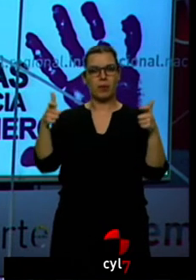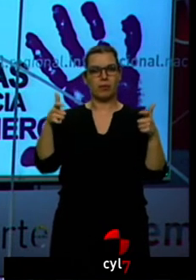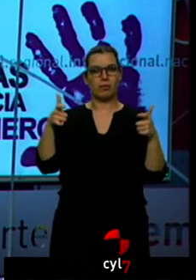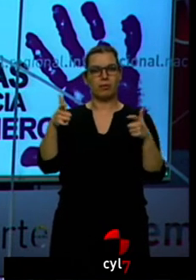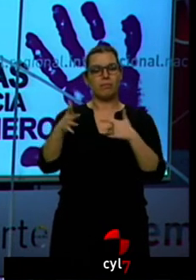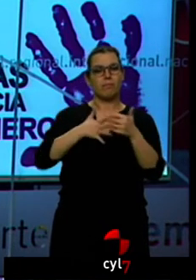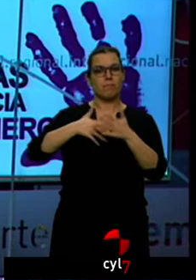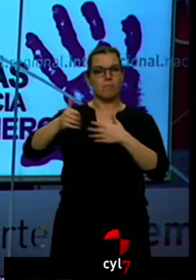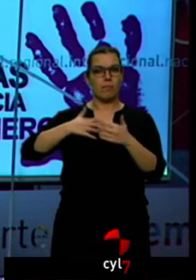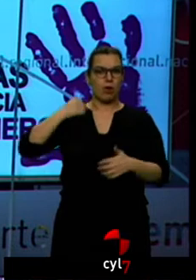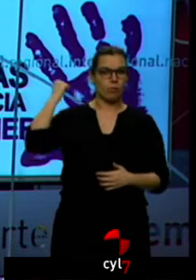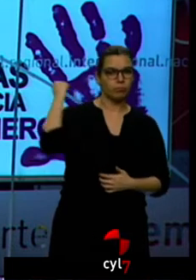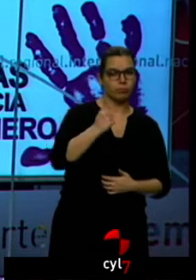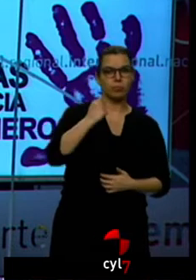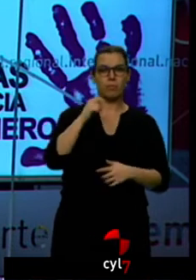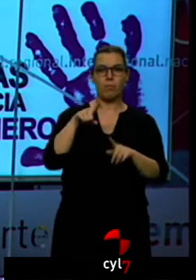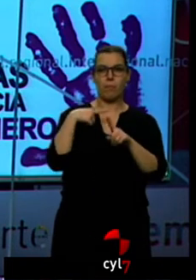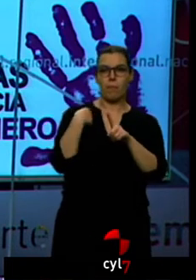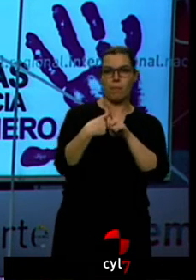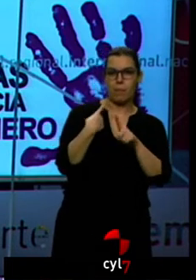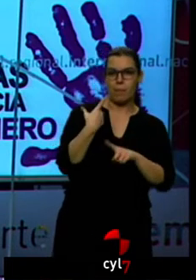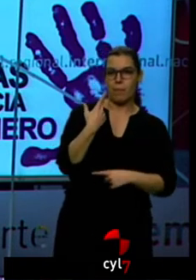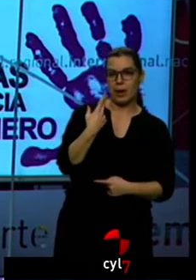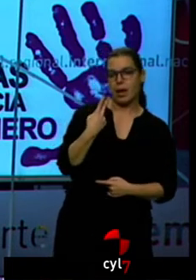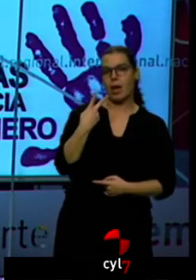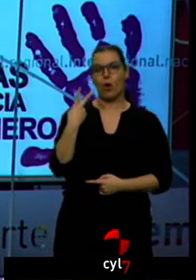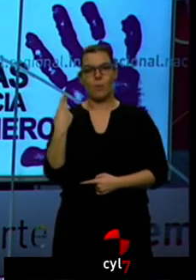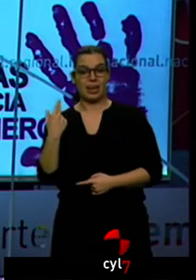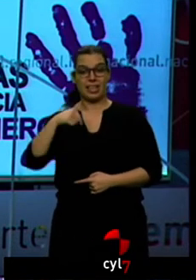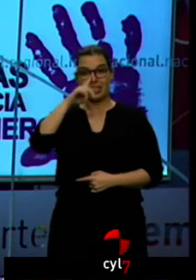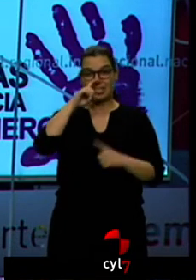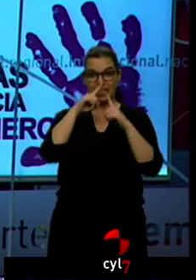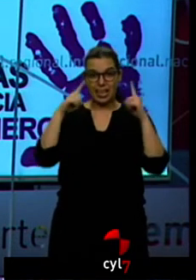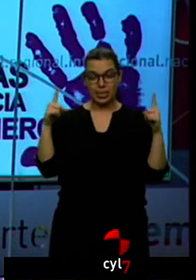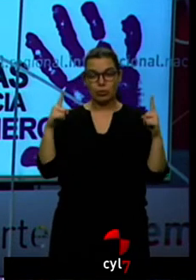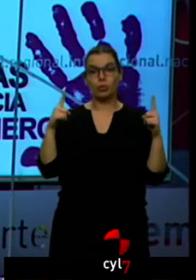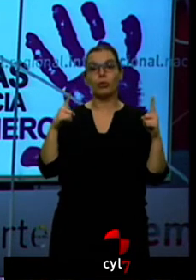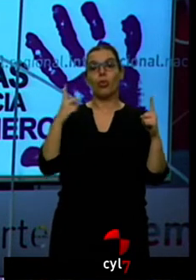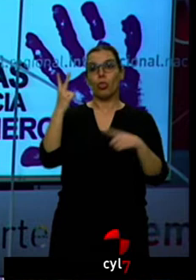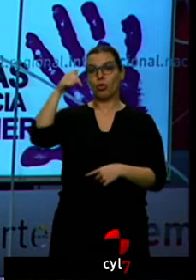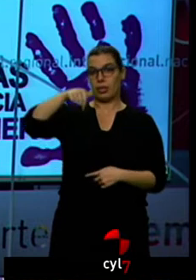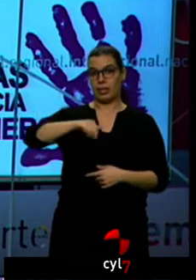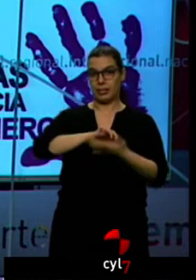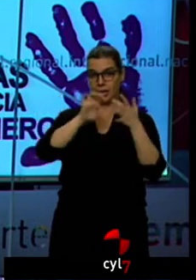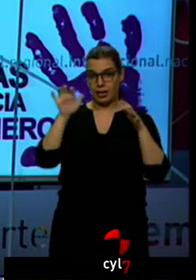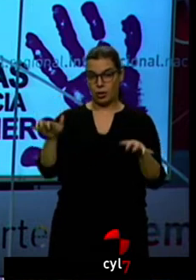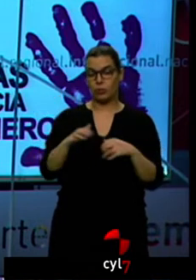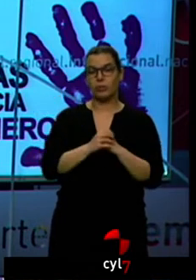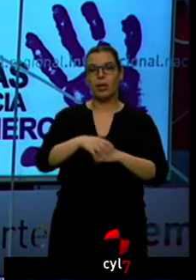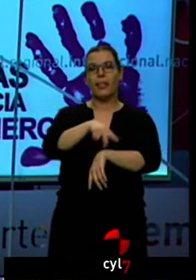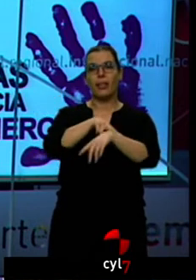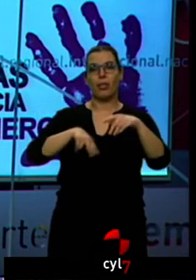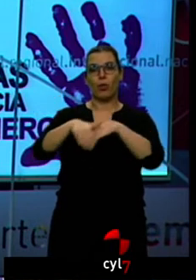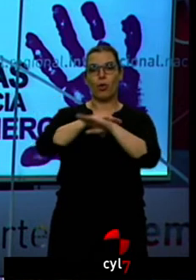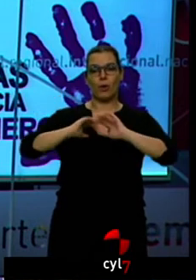han sido asesinadas por parejas o exparejas en el 2018. Dos de ellas en Castilla y León. La delegación del gobierno